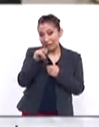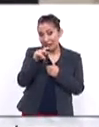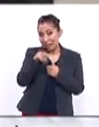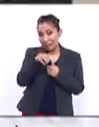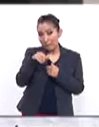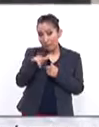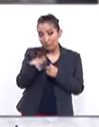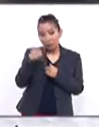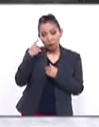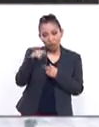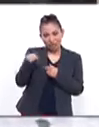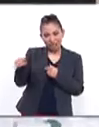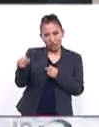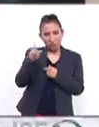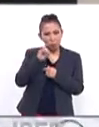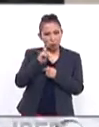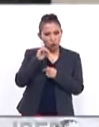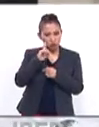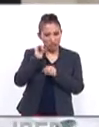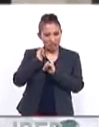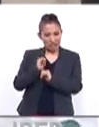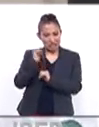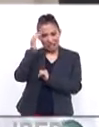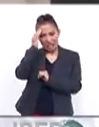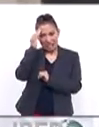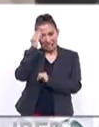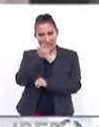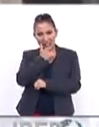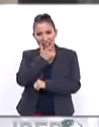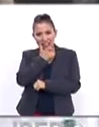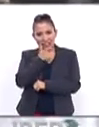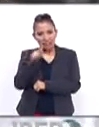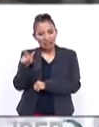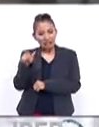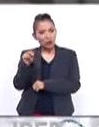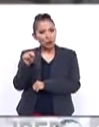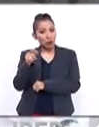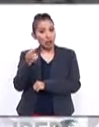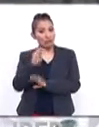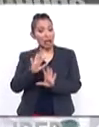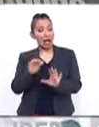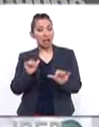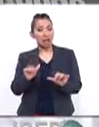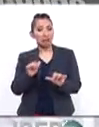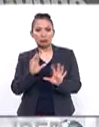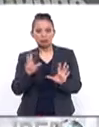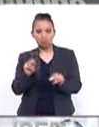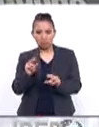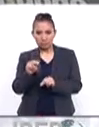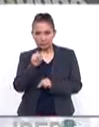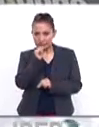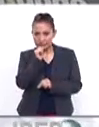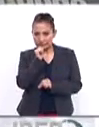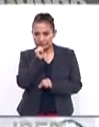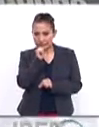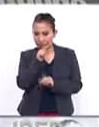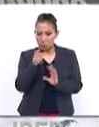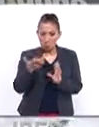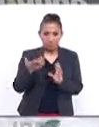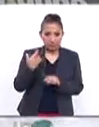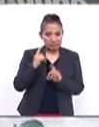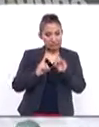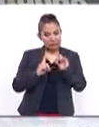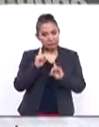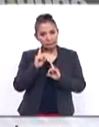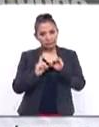pero yo siento que el desgaste que tiene la primer ministro británica no quiere decir que ya la libró, me parece que queda en el aire